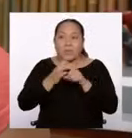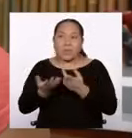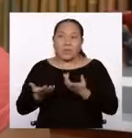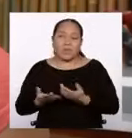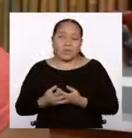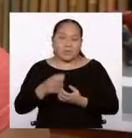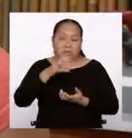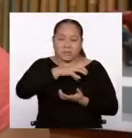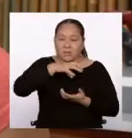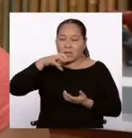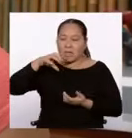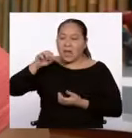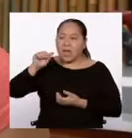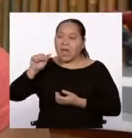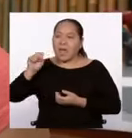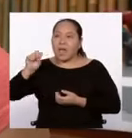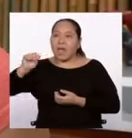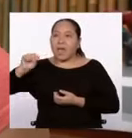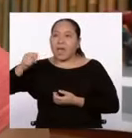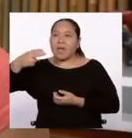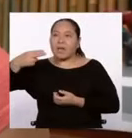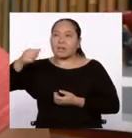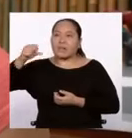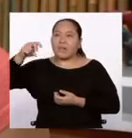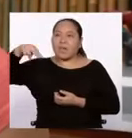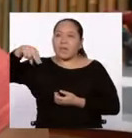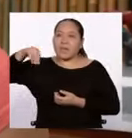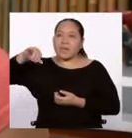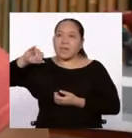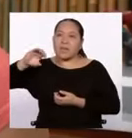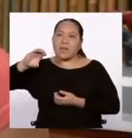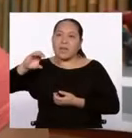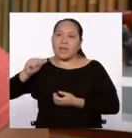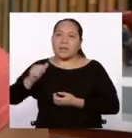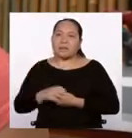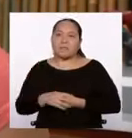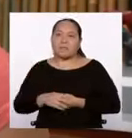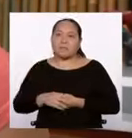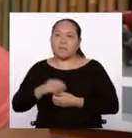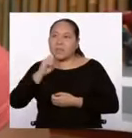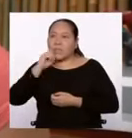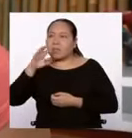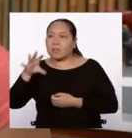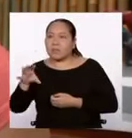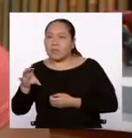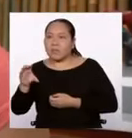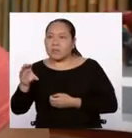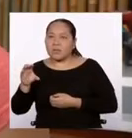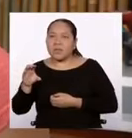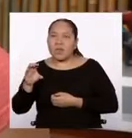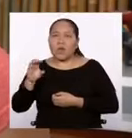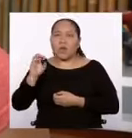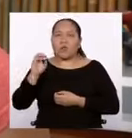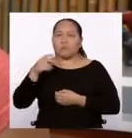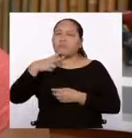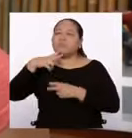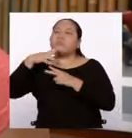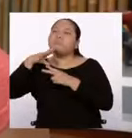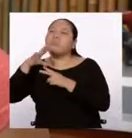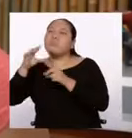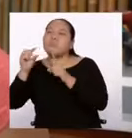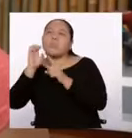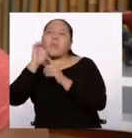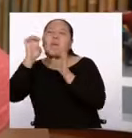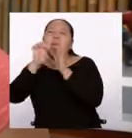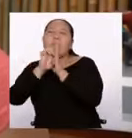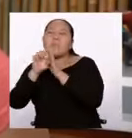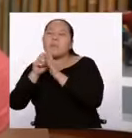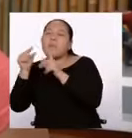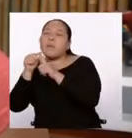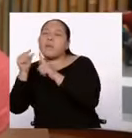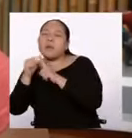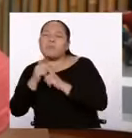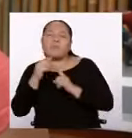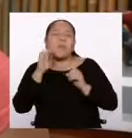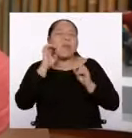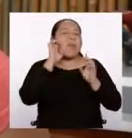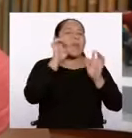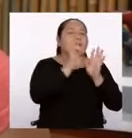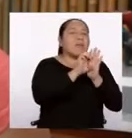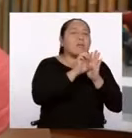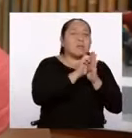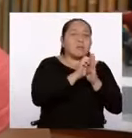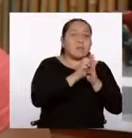el Ayaninka, por ejemplo, decimos Otziti y ellos dicen Otzitze, una diferencia que significa